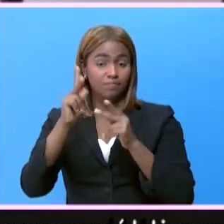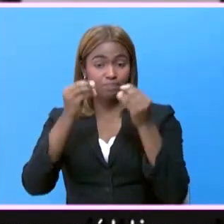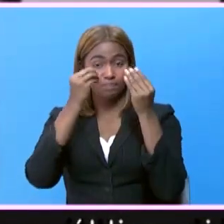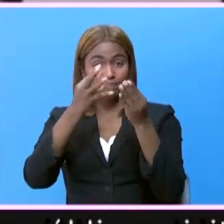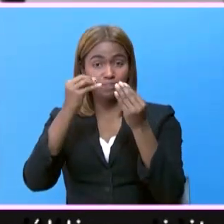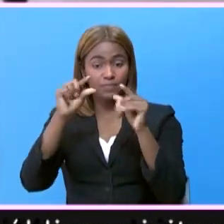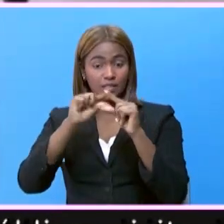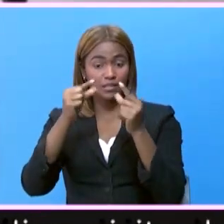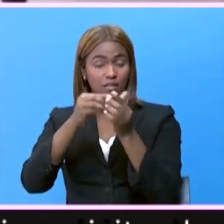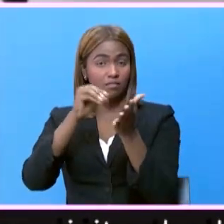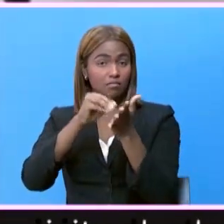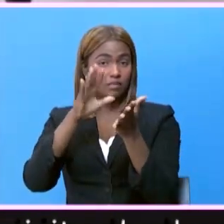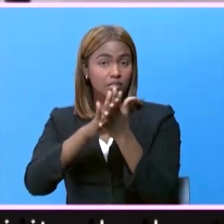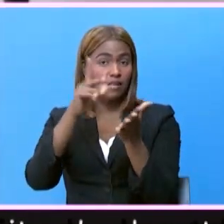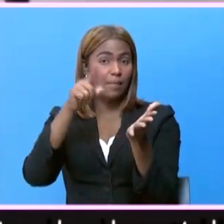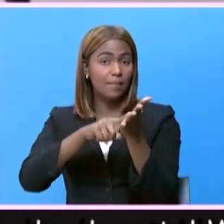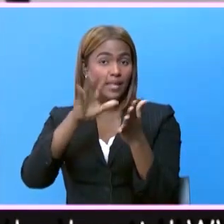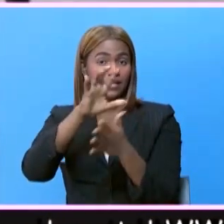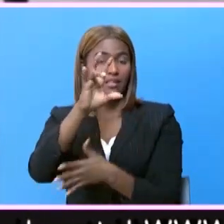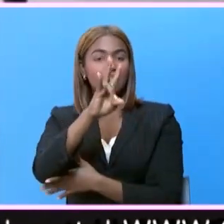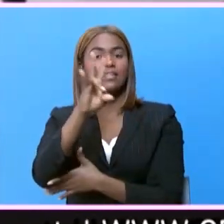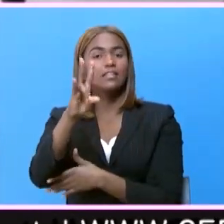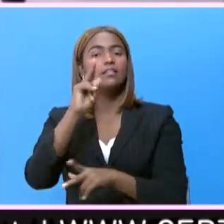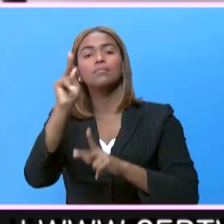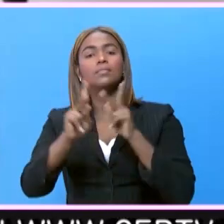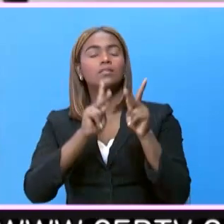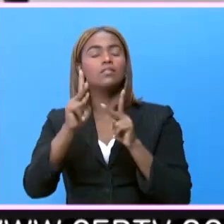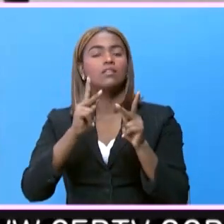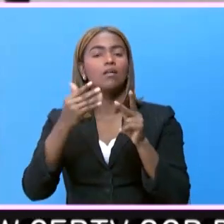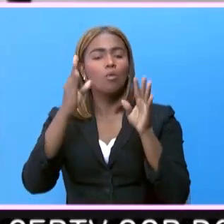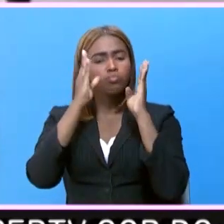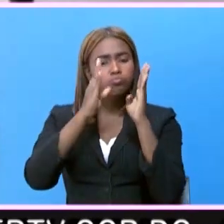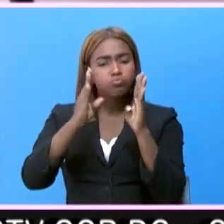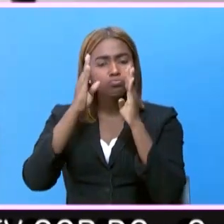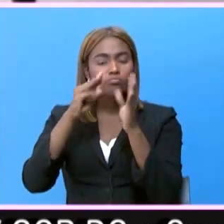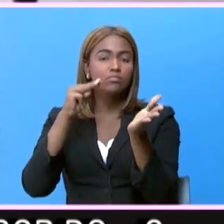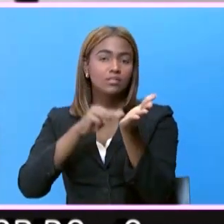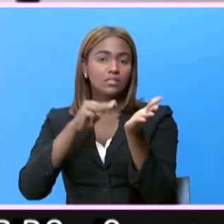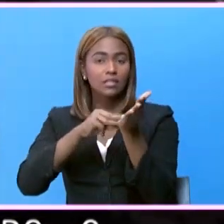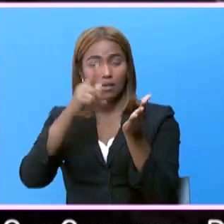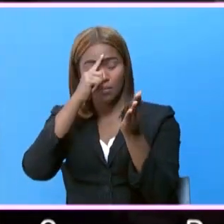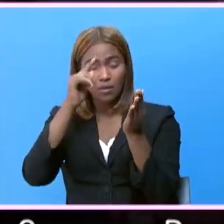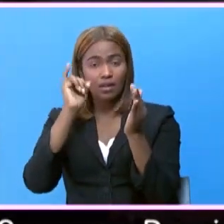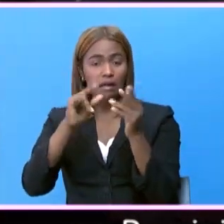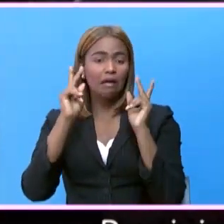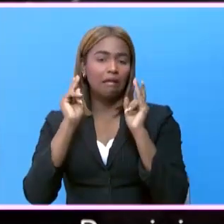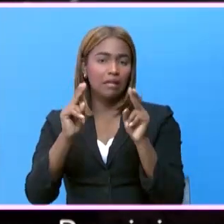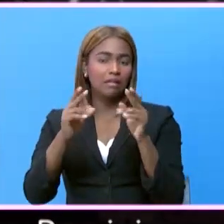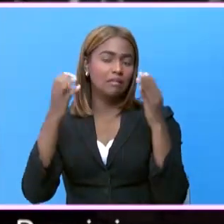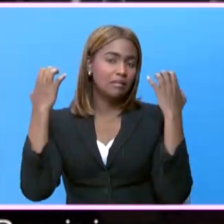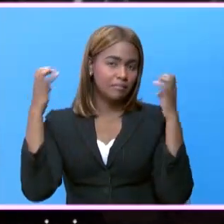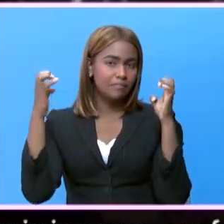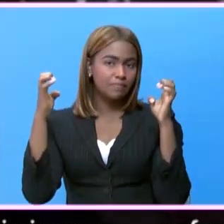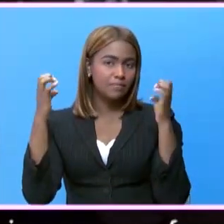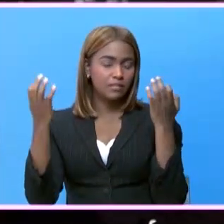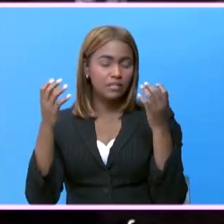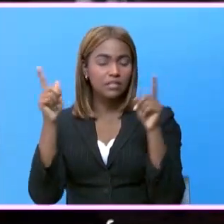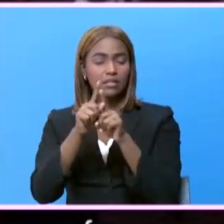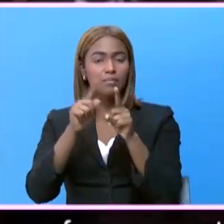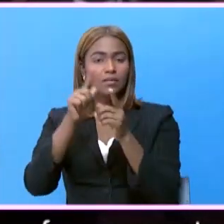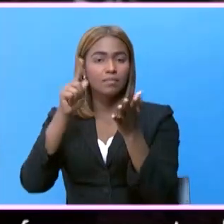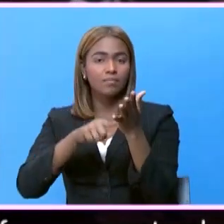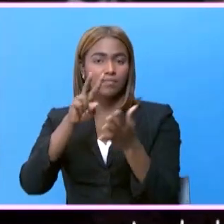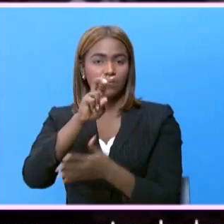de la unidad registran que 1,577 pacientes recibieron atención médica por el área de urgencias, emergencias y 1